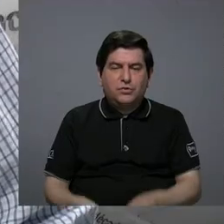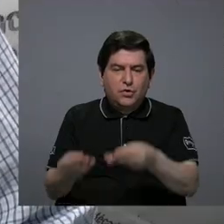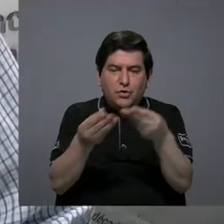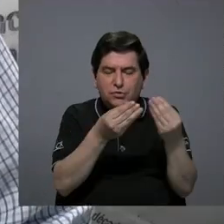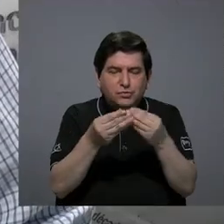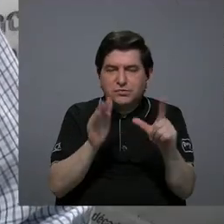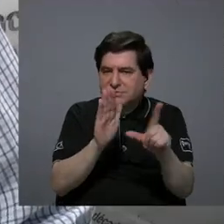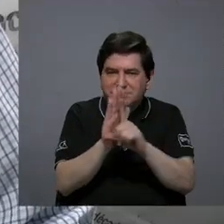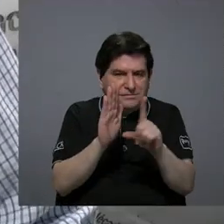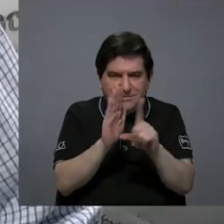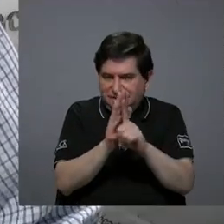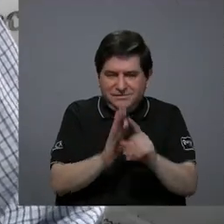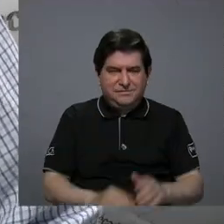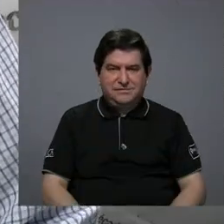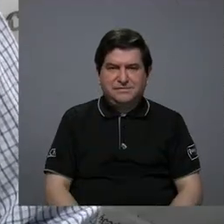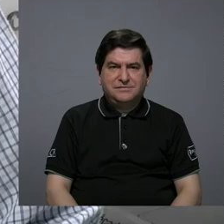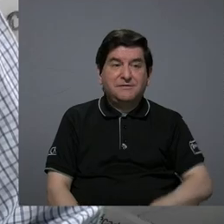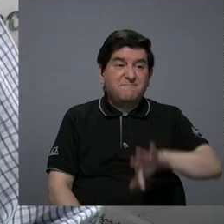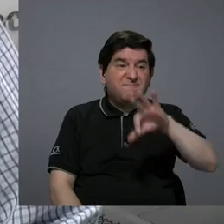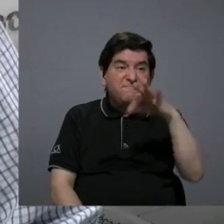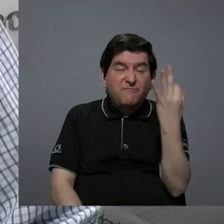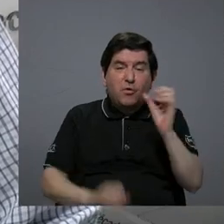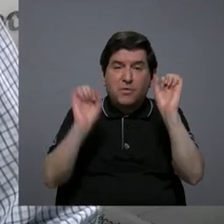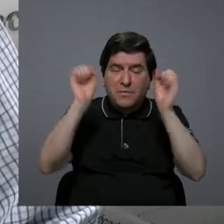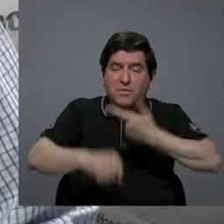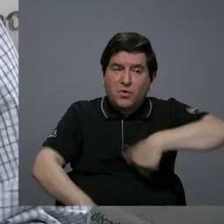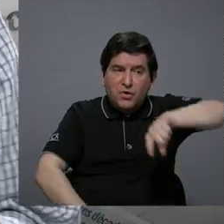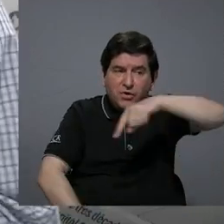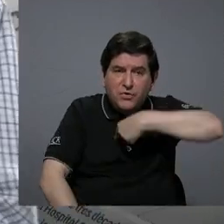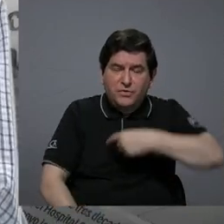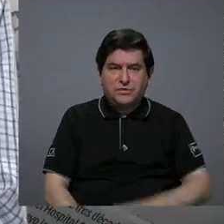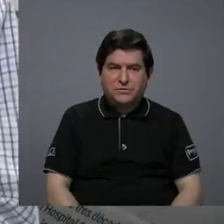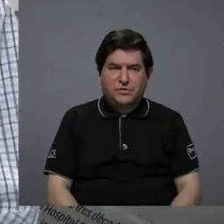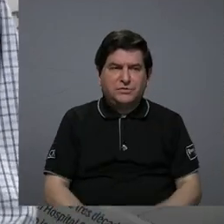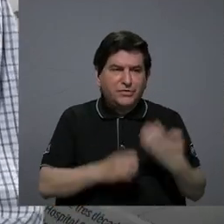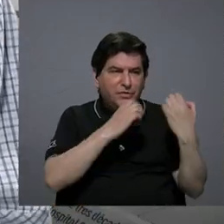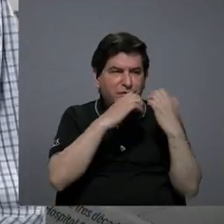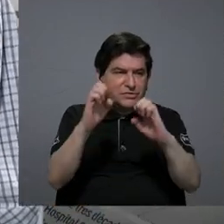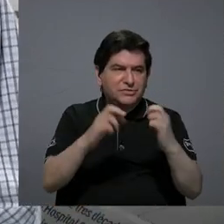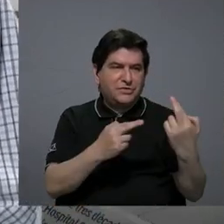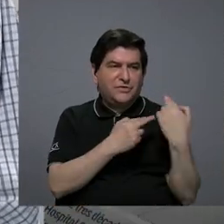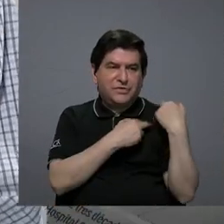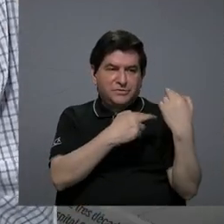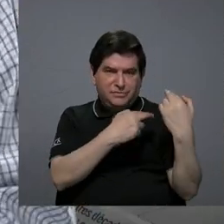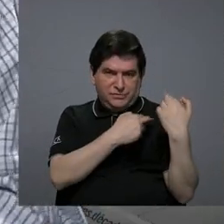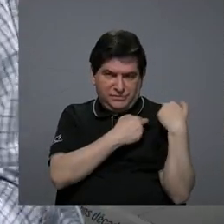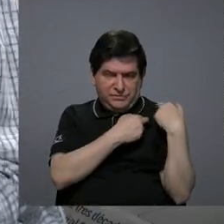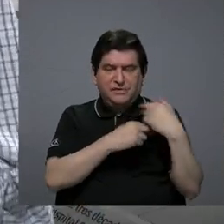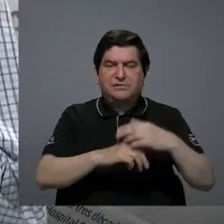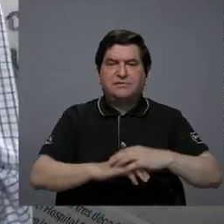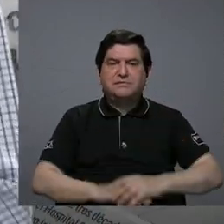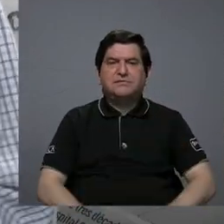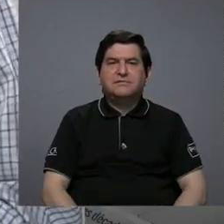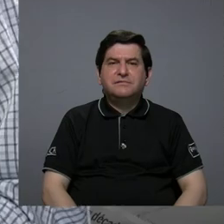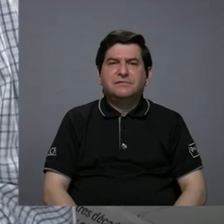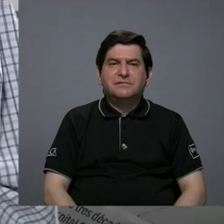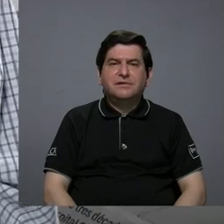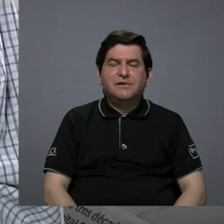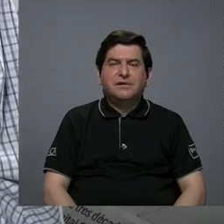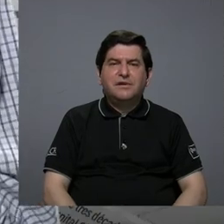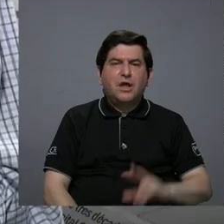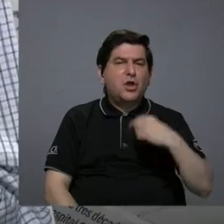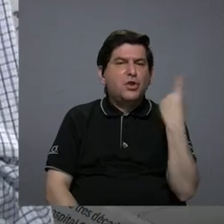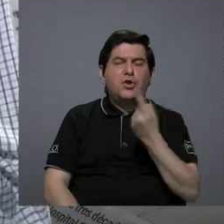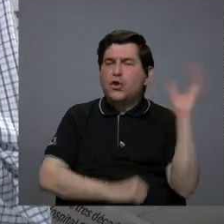ilícitas ¿verdad? ¿de qué manera podemos tener una estrategia responsable más allá del